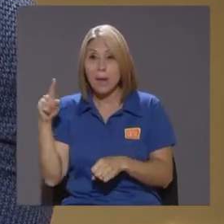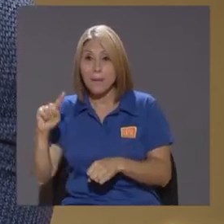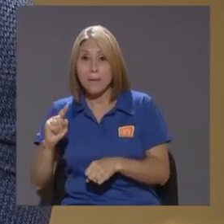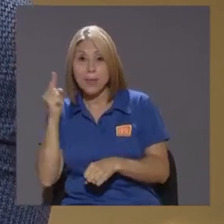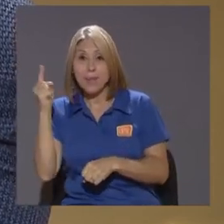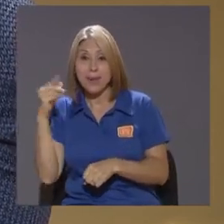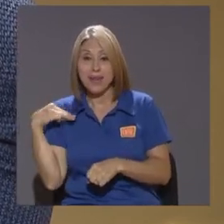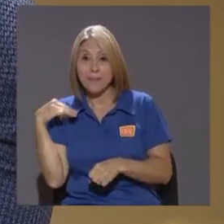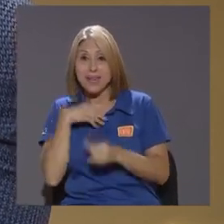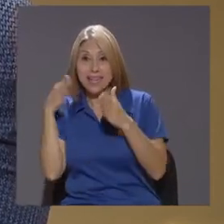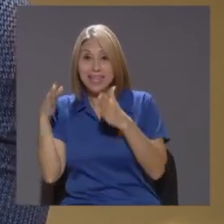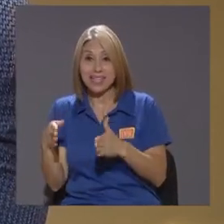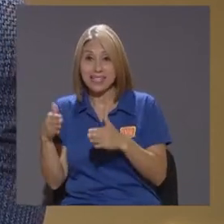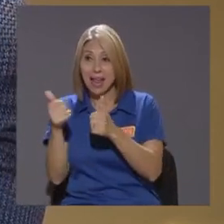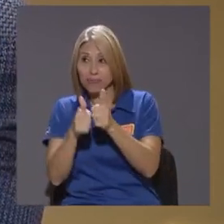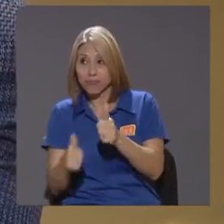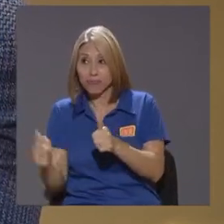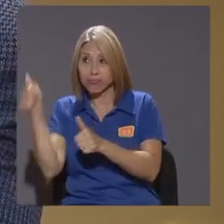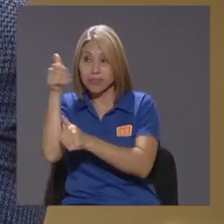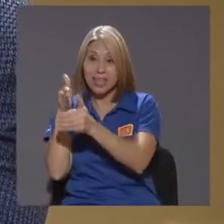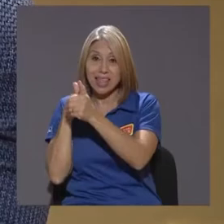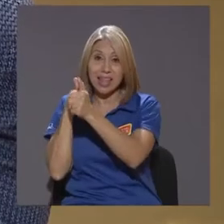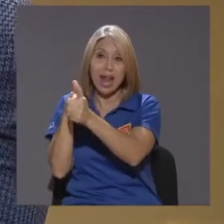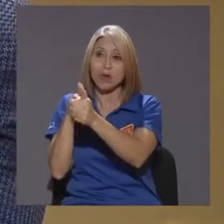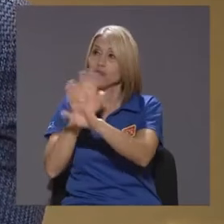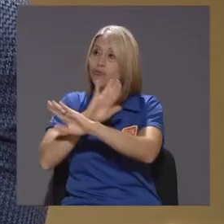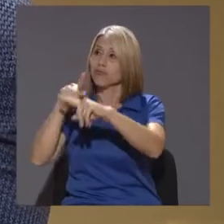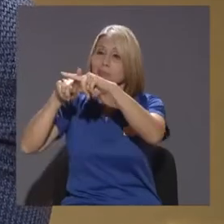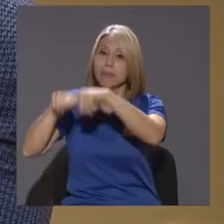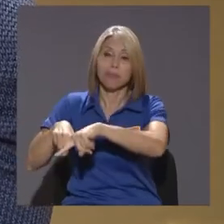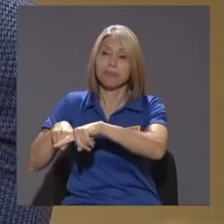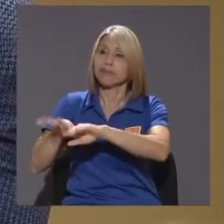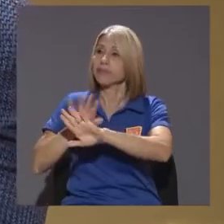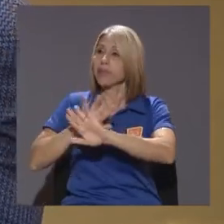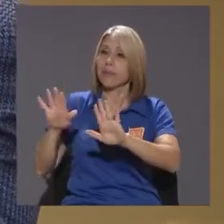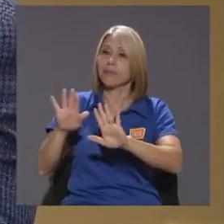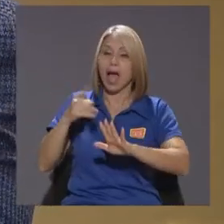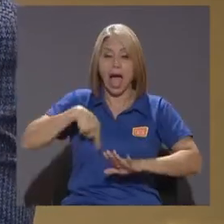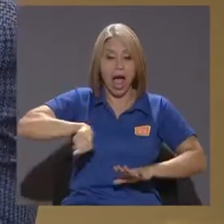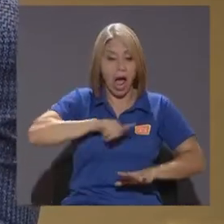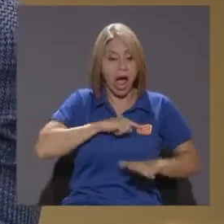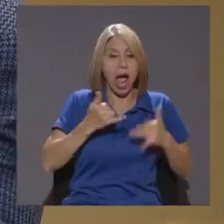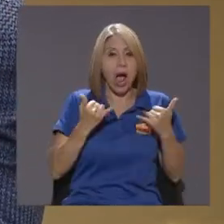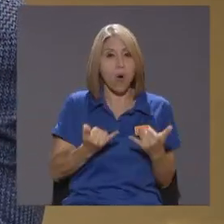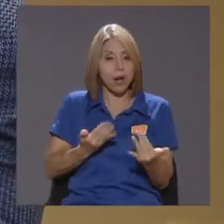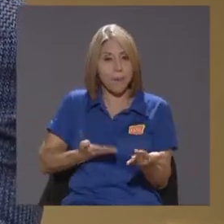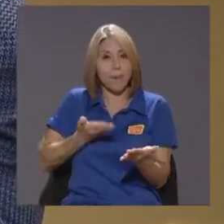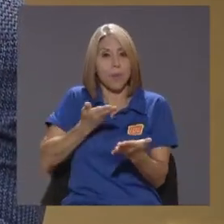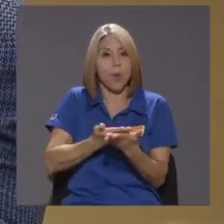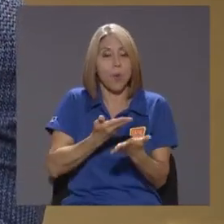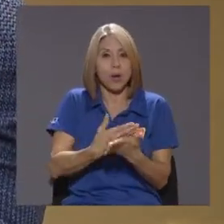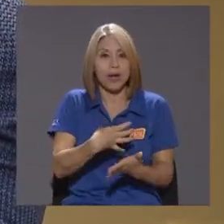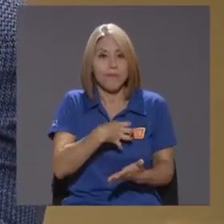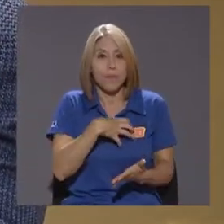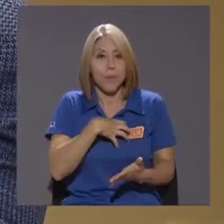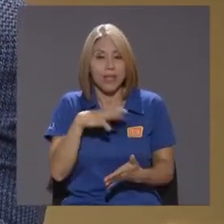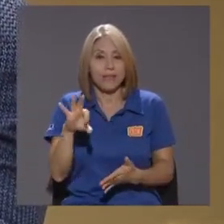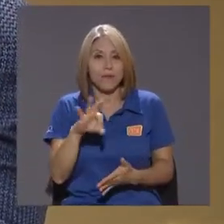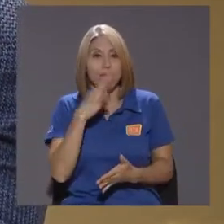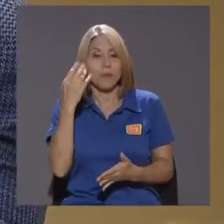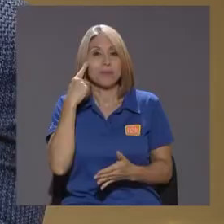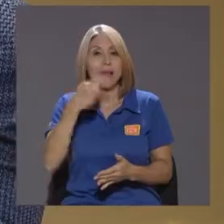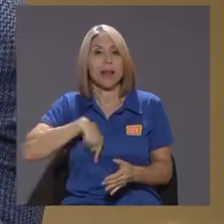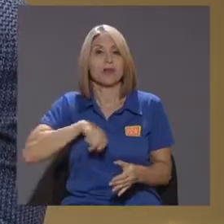El liderazgo En todo este proceso Y dicen Ahora sí Nosotros vamos a proponer Nuestras propias formas De separarnos De